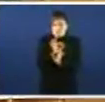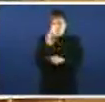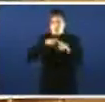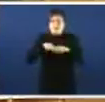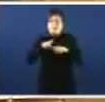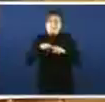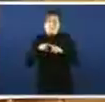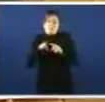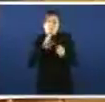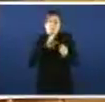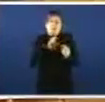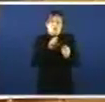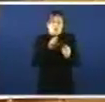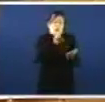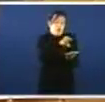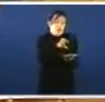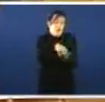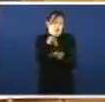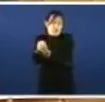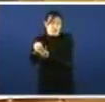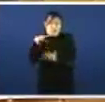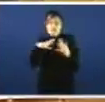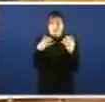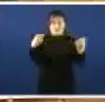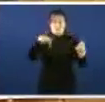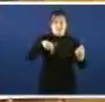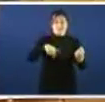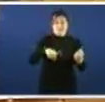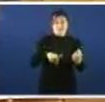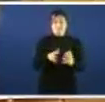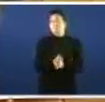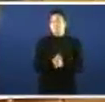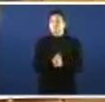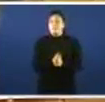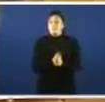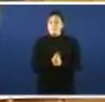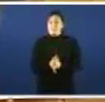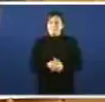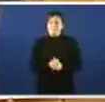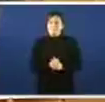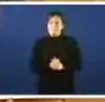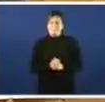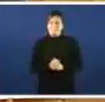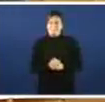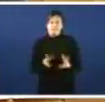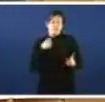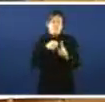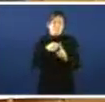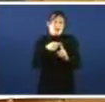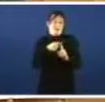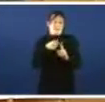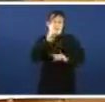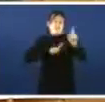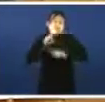dirección desta Cámara para podermos contribuir a resolver problemas